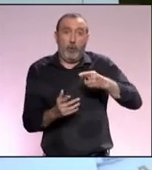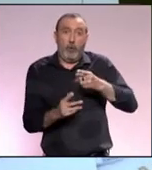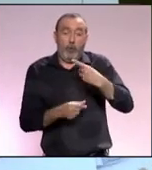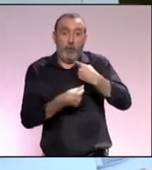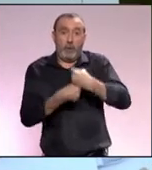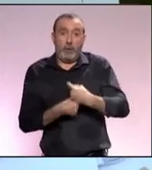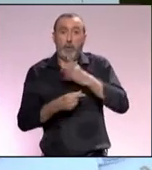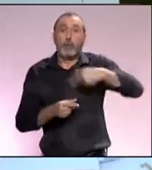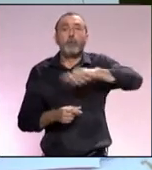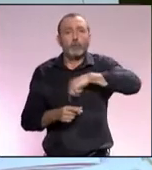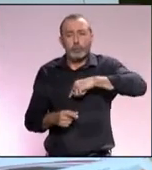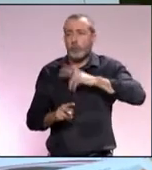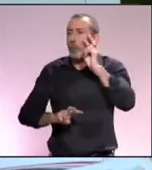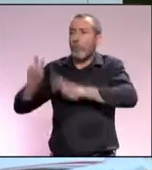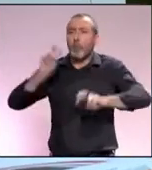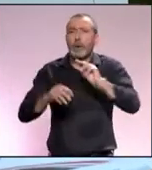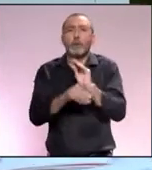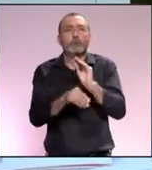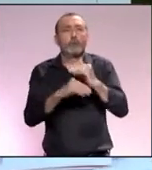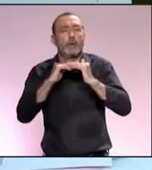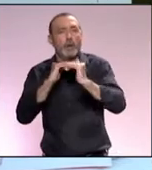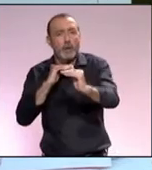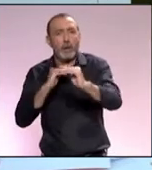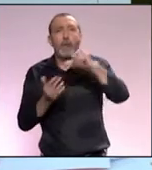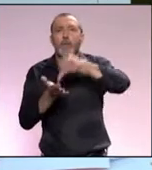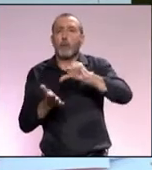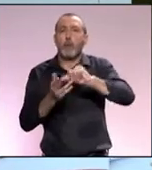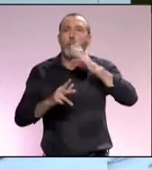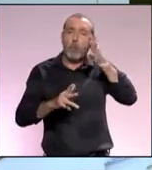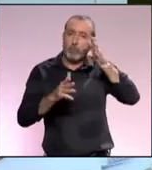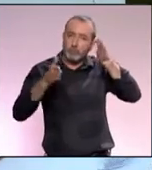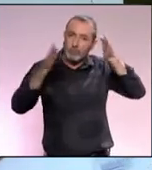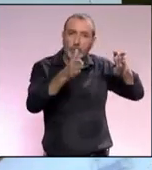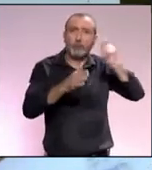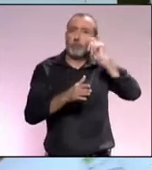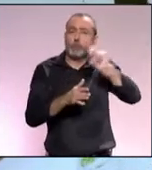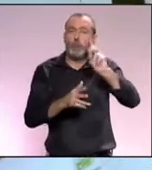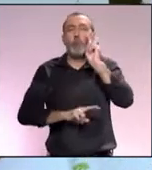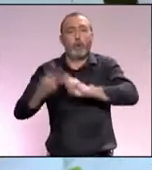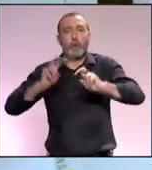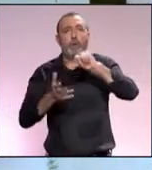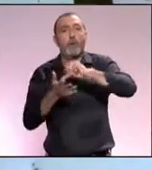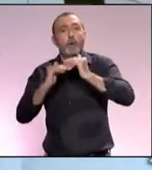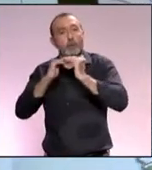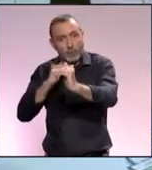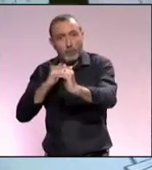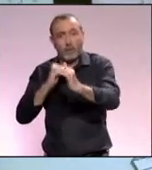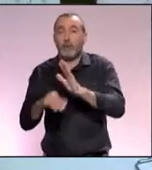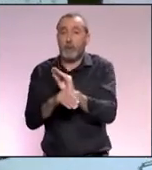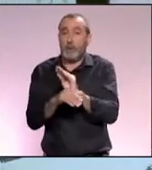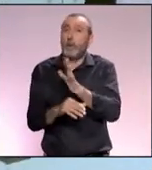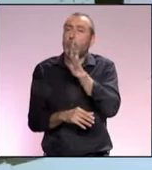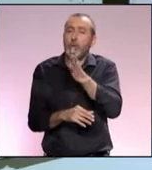sostenibilidad de la ciudad pensando en el turismo. Nosotros diseñamos o pensamos en una ciudad sostenible porque creemos